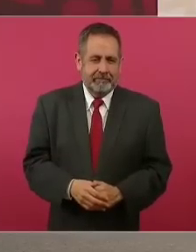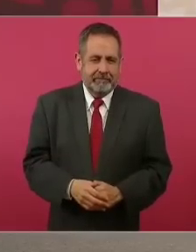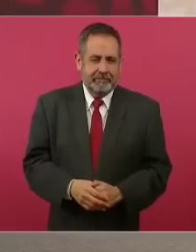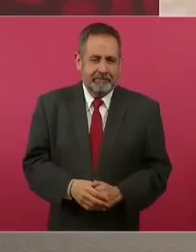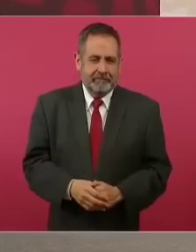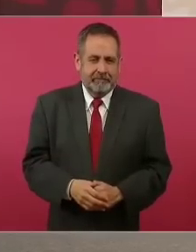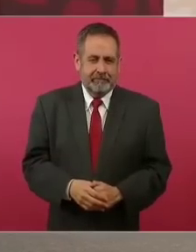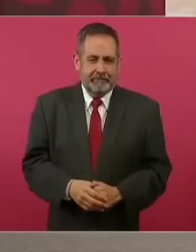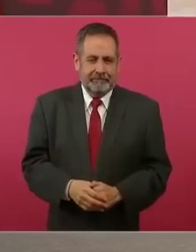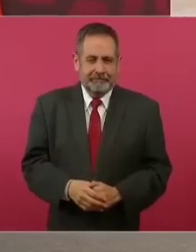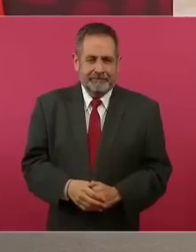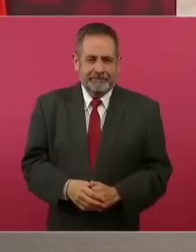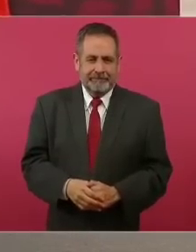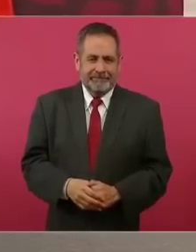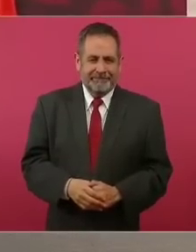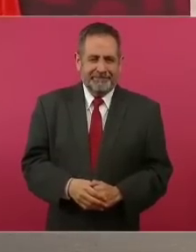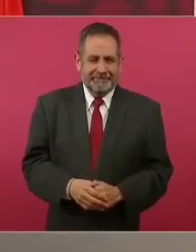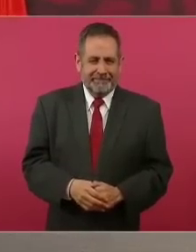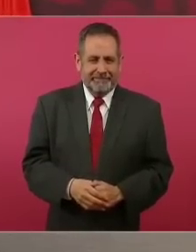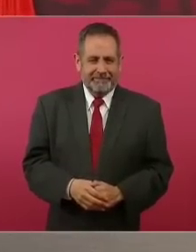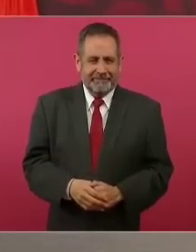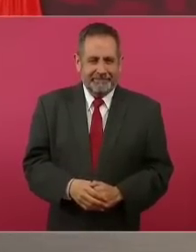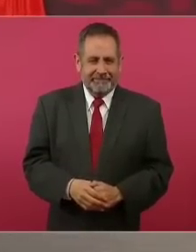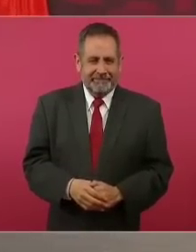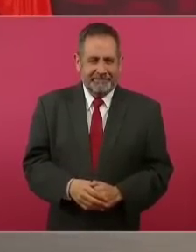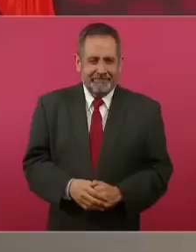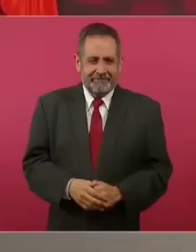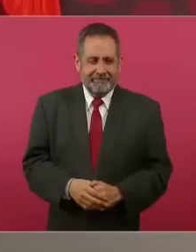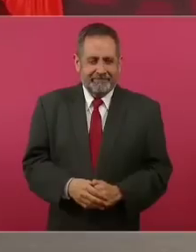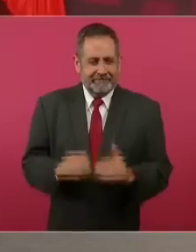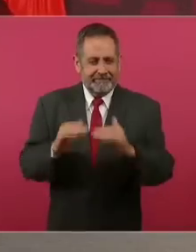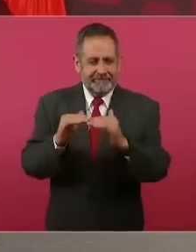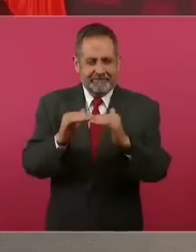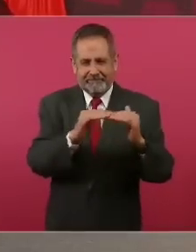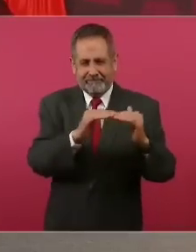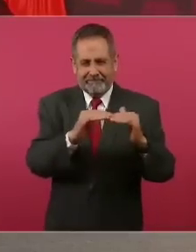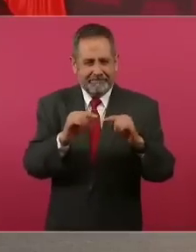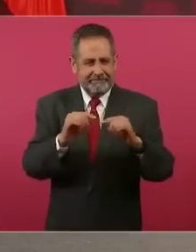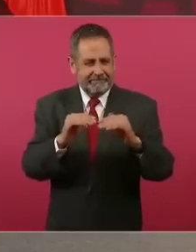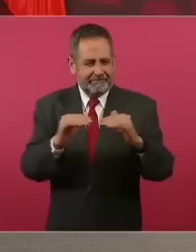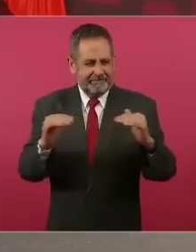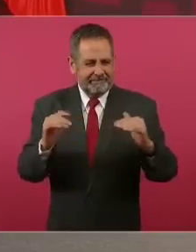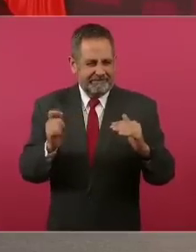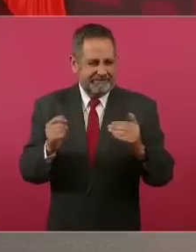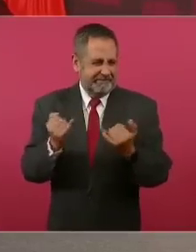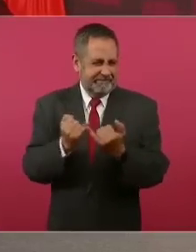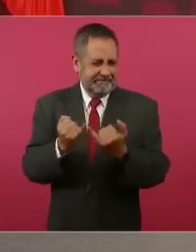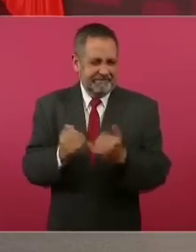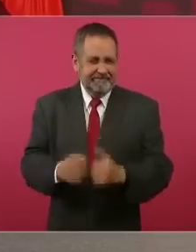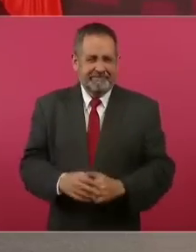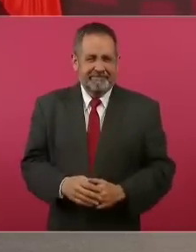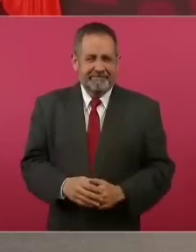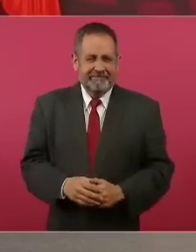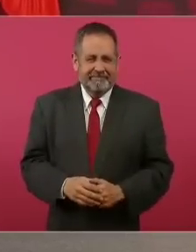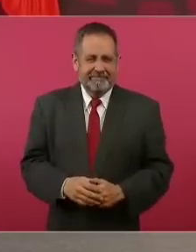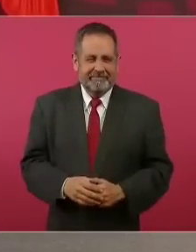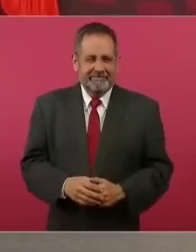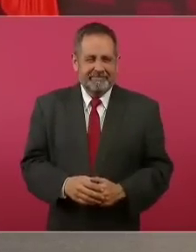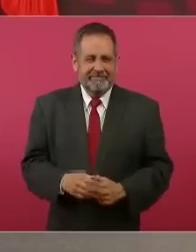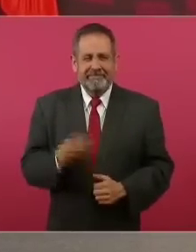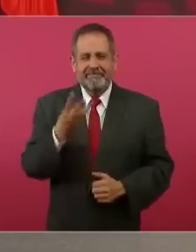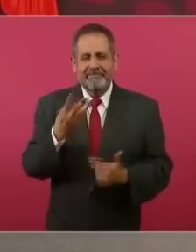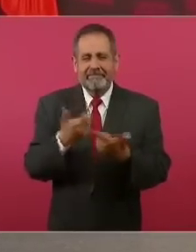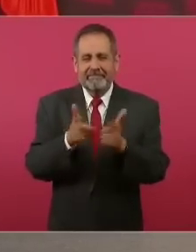Y aquí son los de los tres